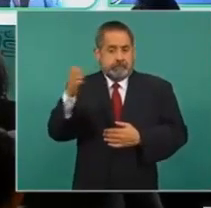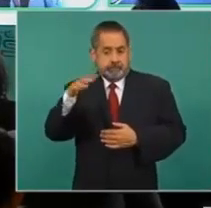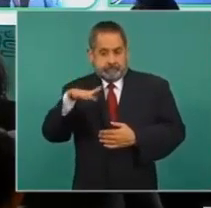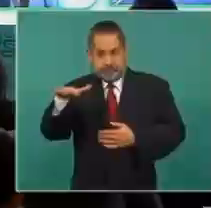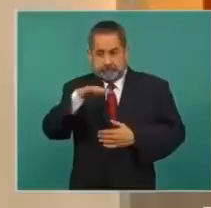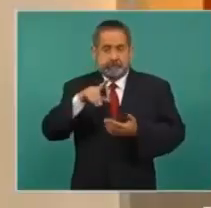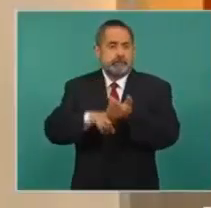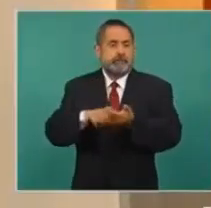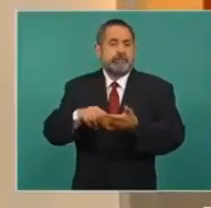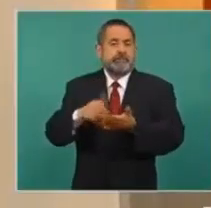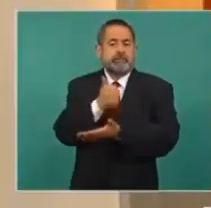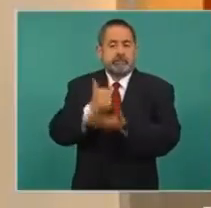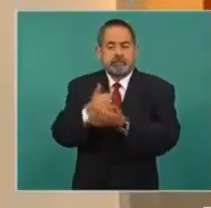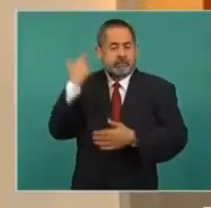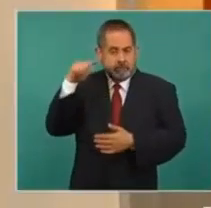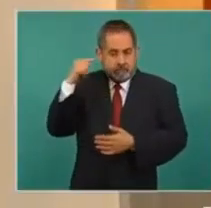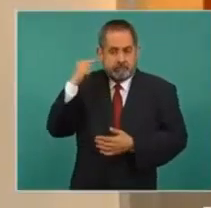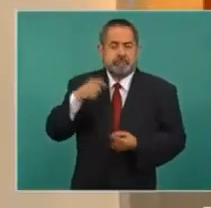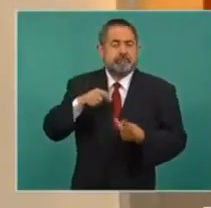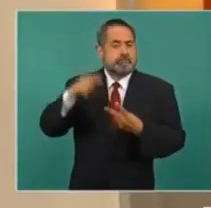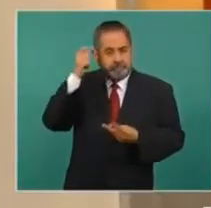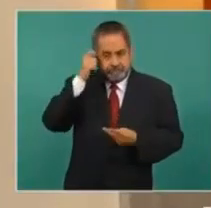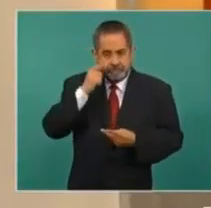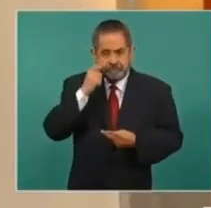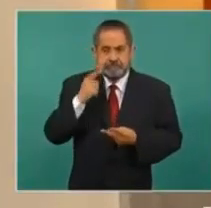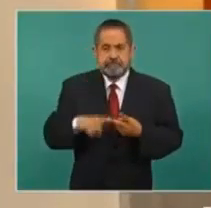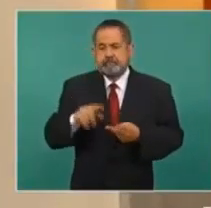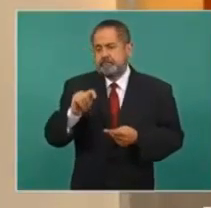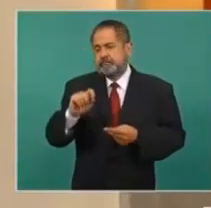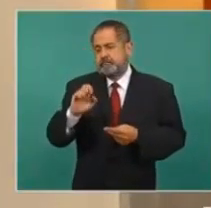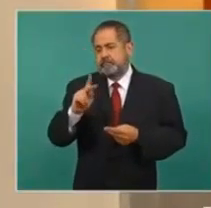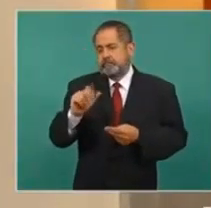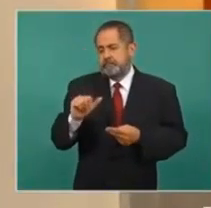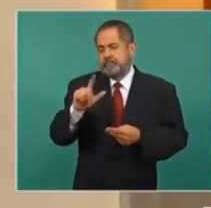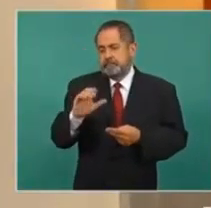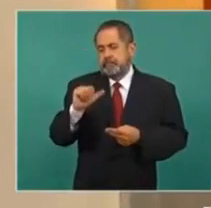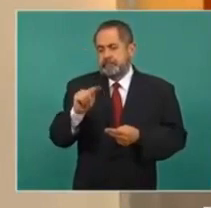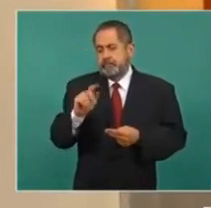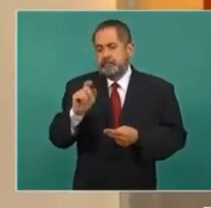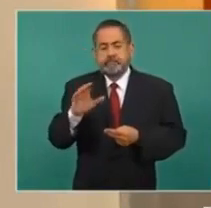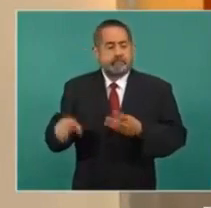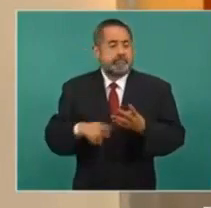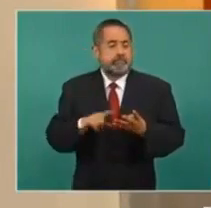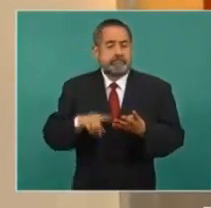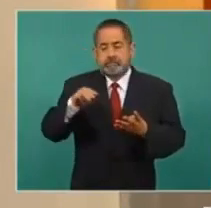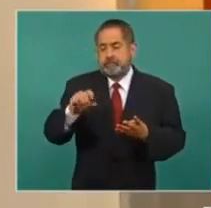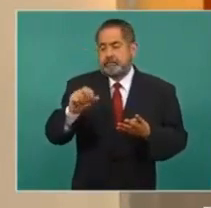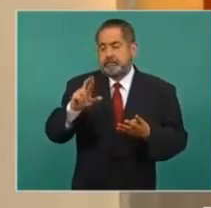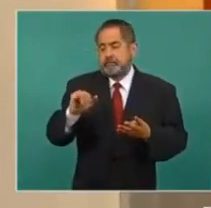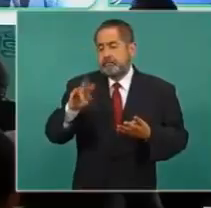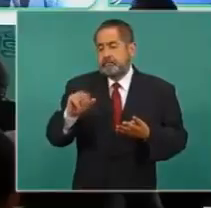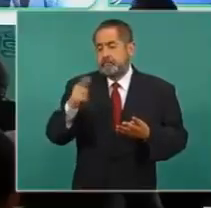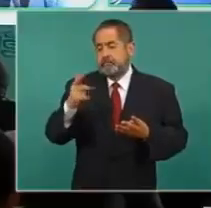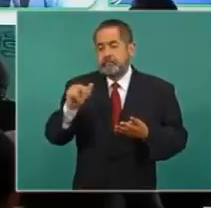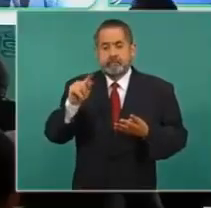metropolitana de Guadalajara, Guerrero y Tepalcatepec. Mandos especiales de Badiraguato y la Laguna que